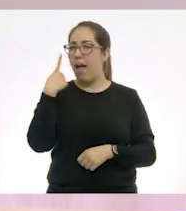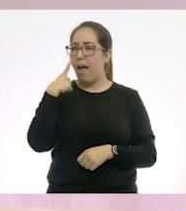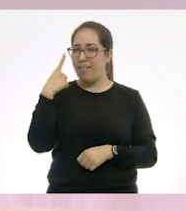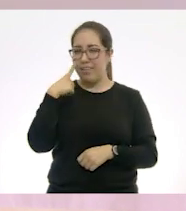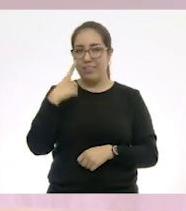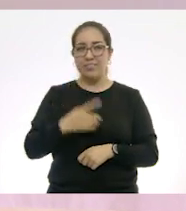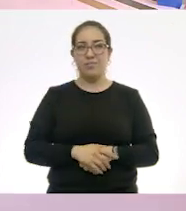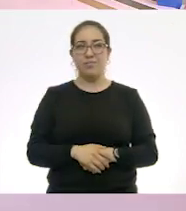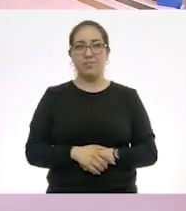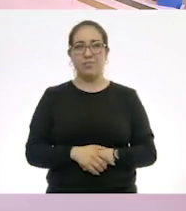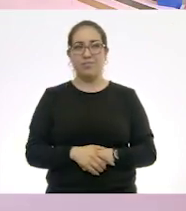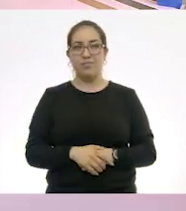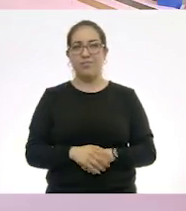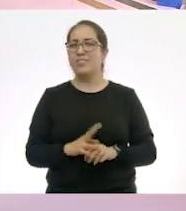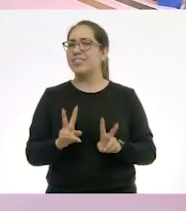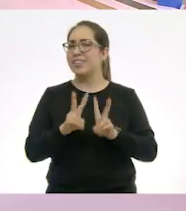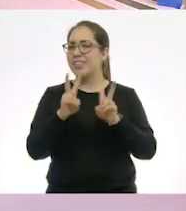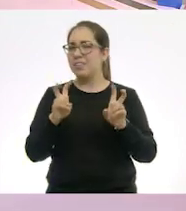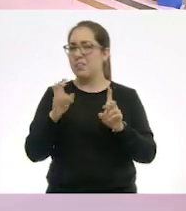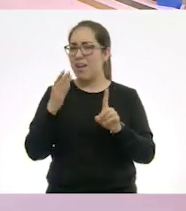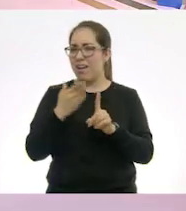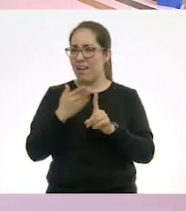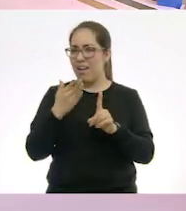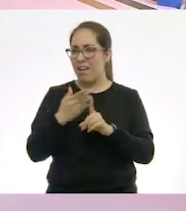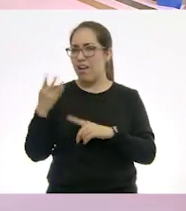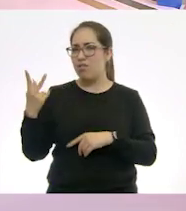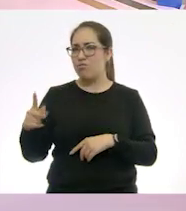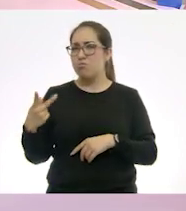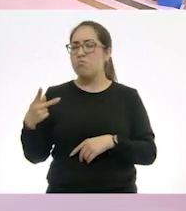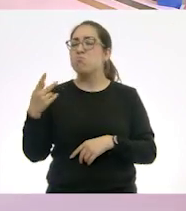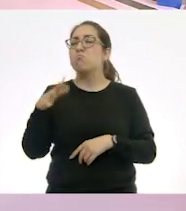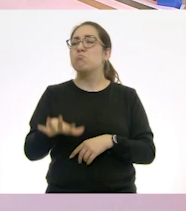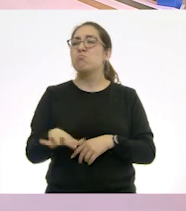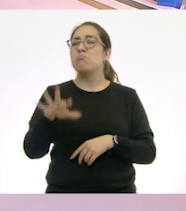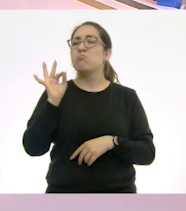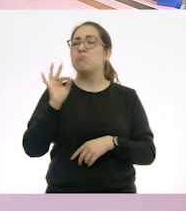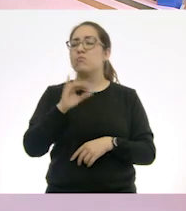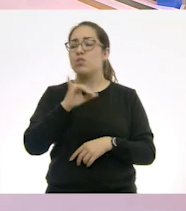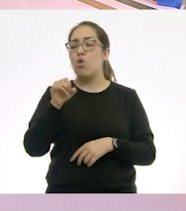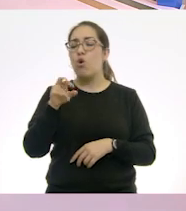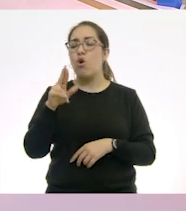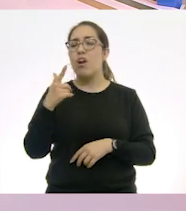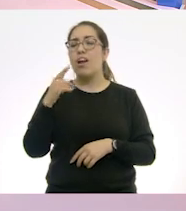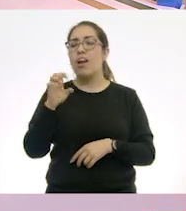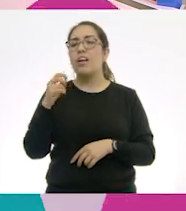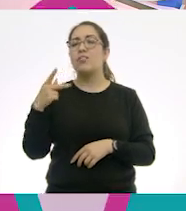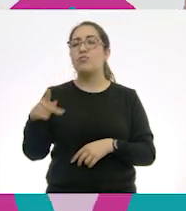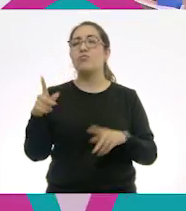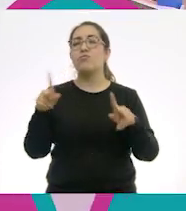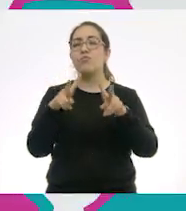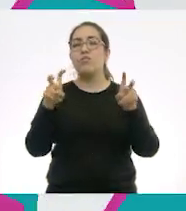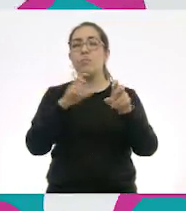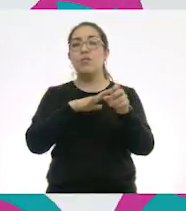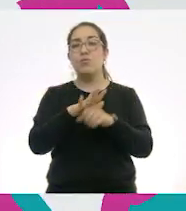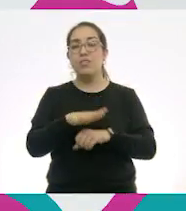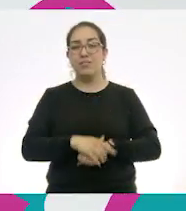qué tema, qué tema es el que escogió Jorge. ¡Corre, video!